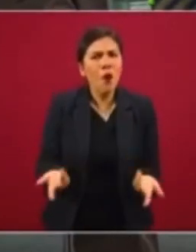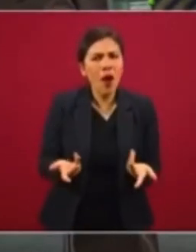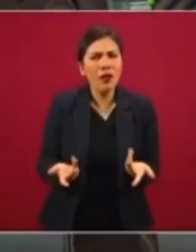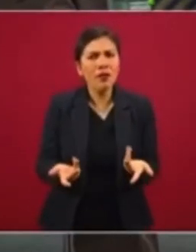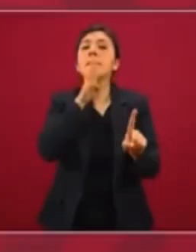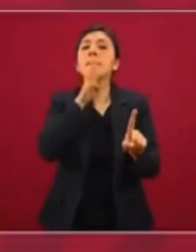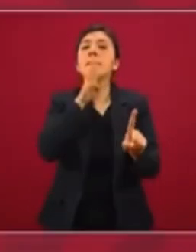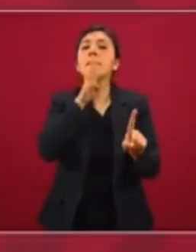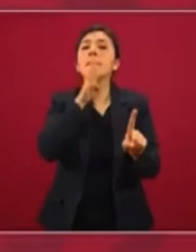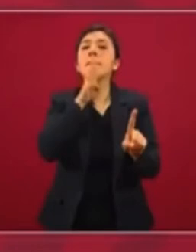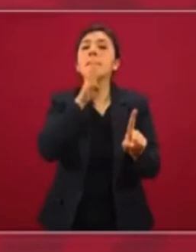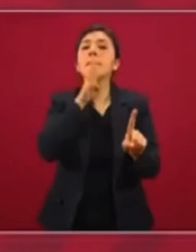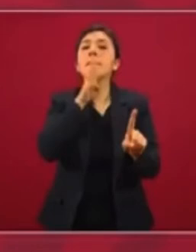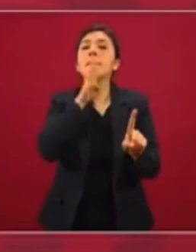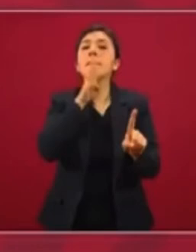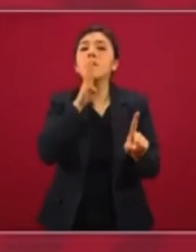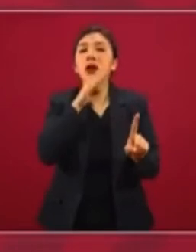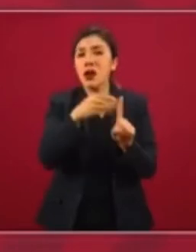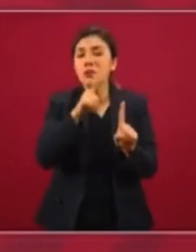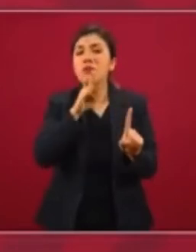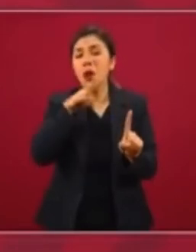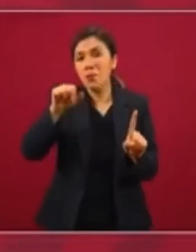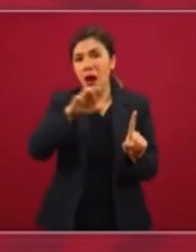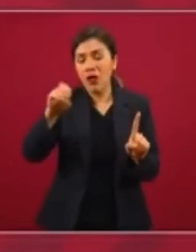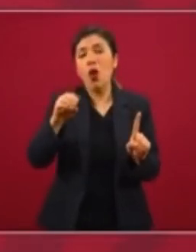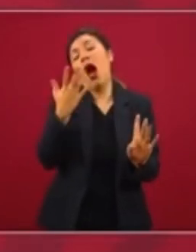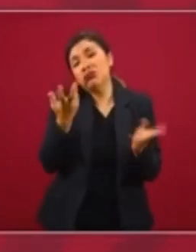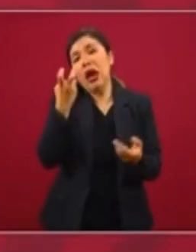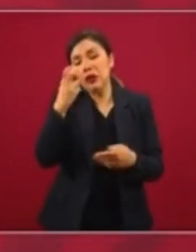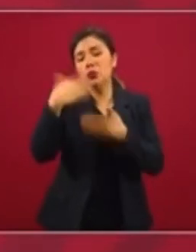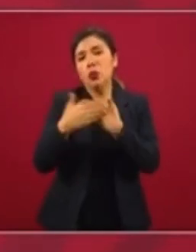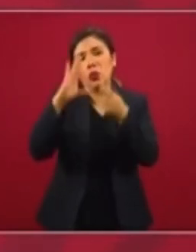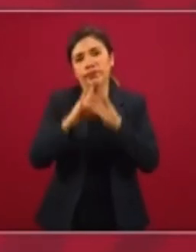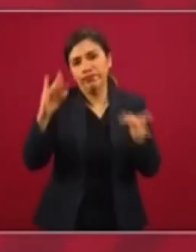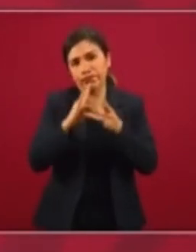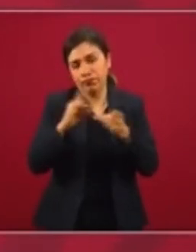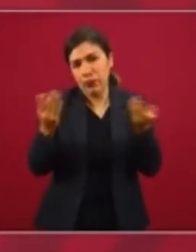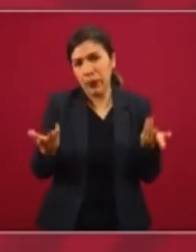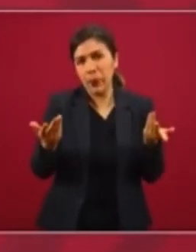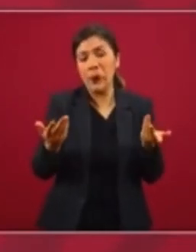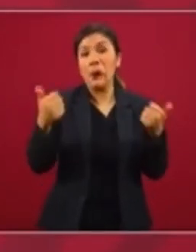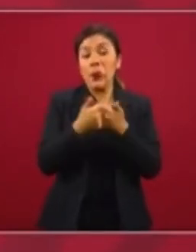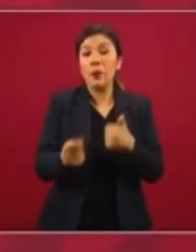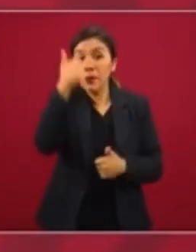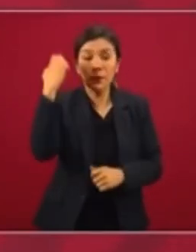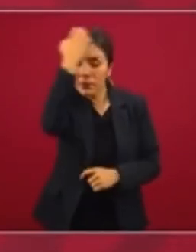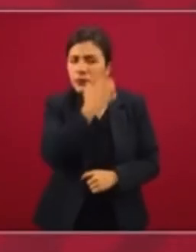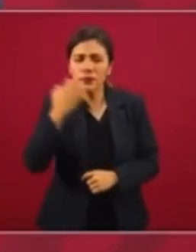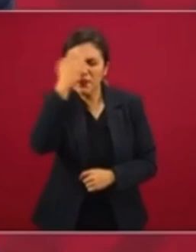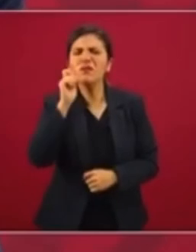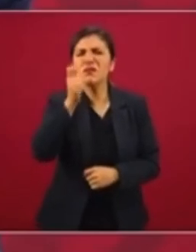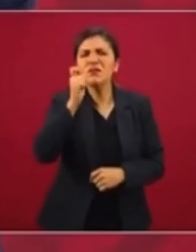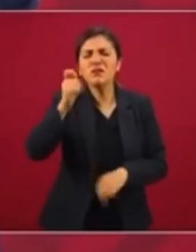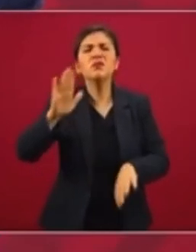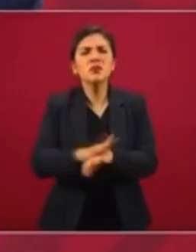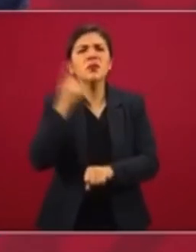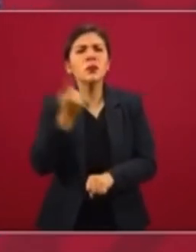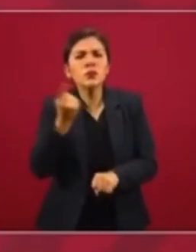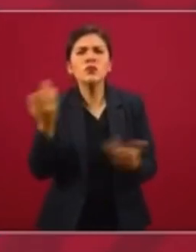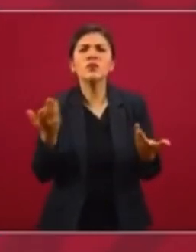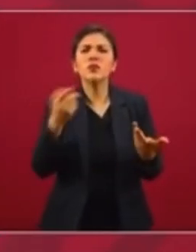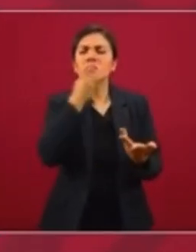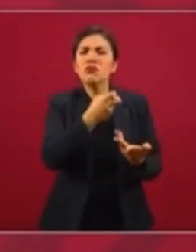hay, ¿cómo no? En el caso de la mamá, en el de mamá. Bueno, eso no los van a explicar a partir del análisis que se haga de por qué